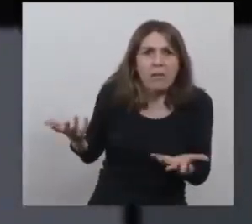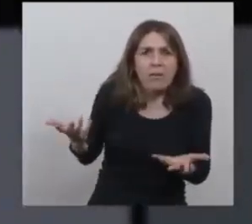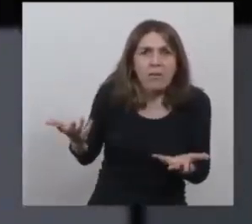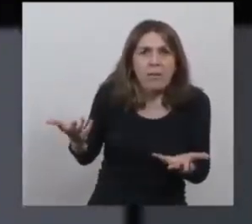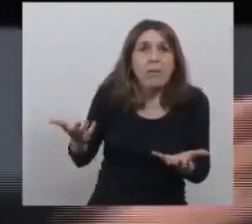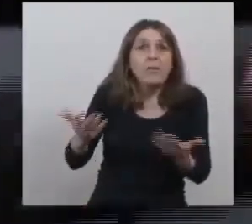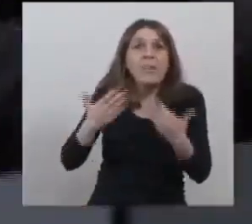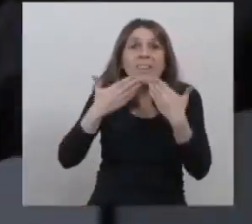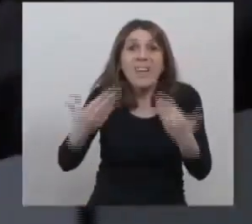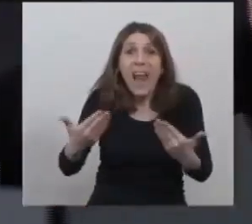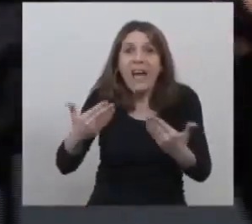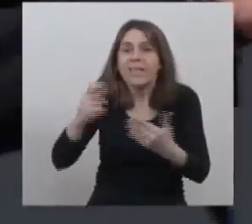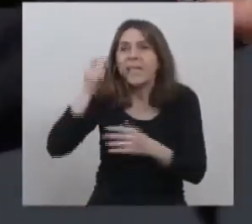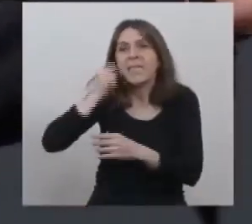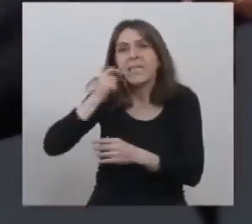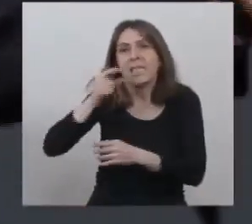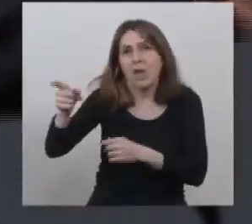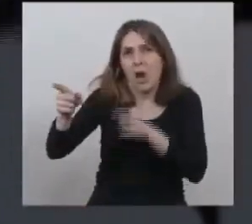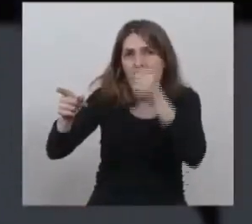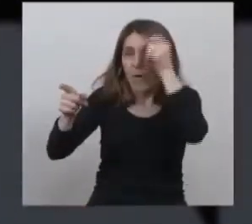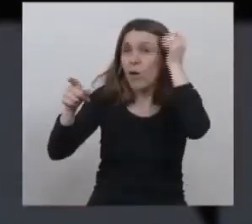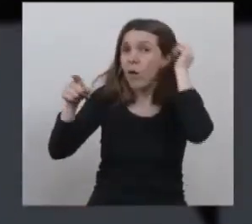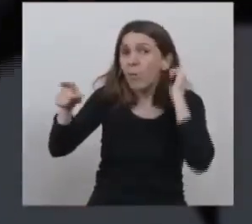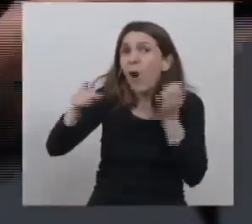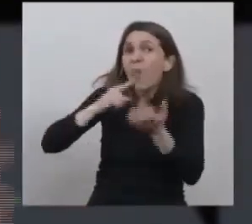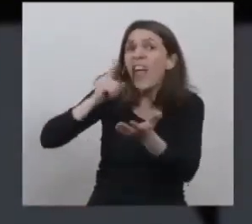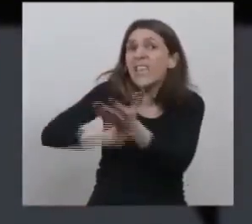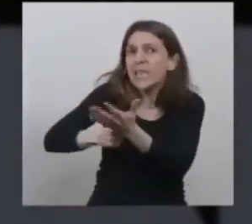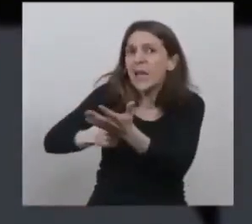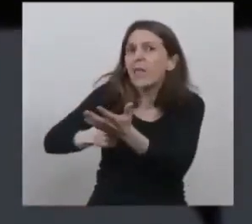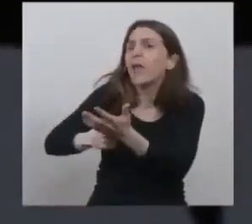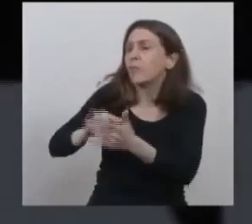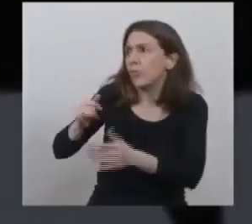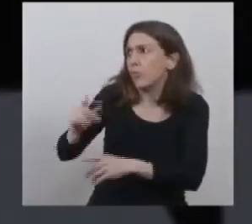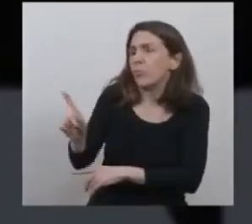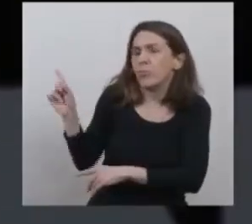y gracias Ariel que tuviste la decisión de hacerte cargo